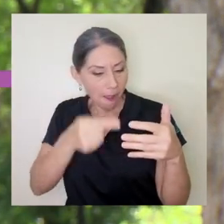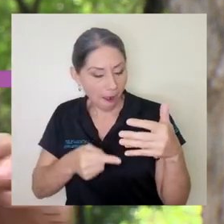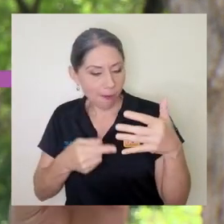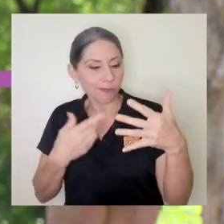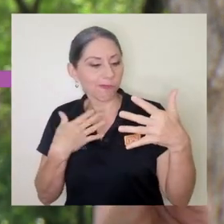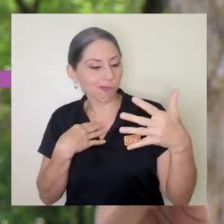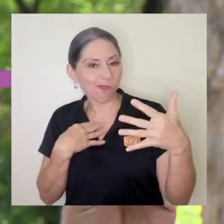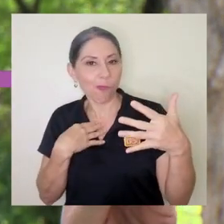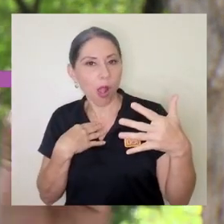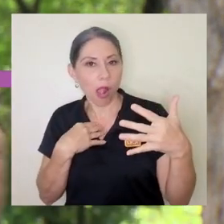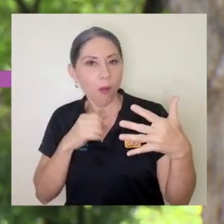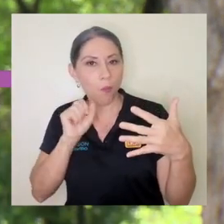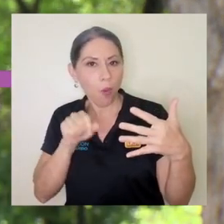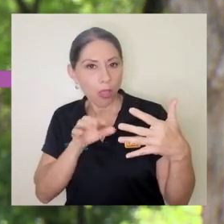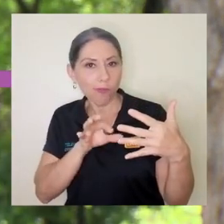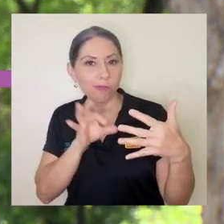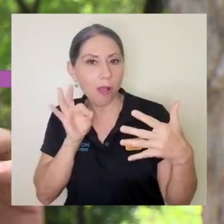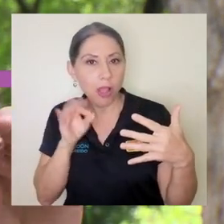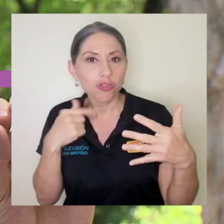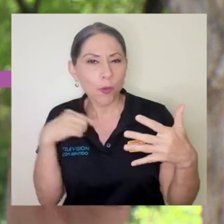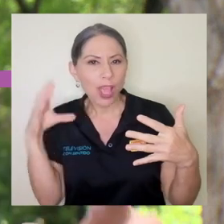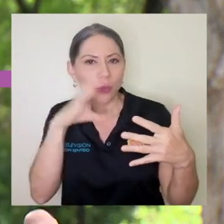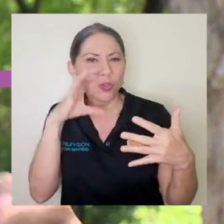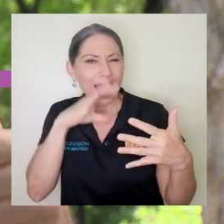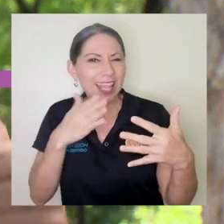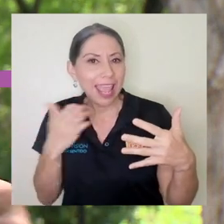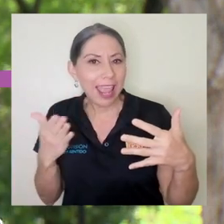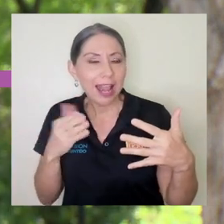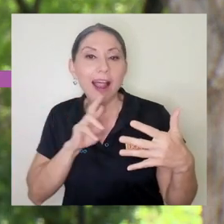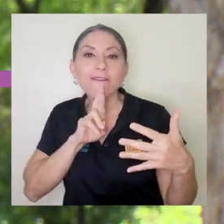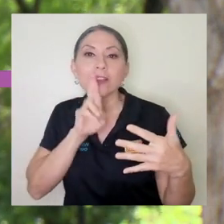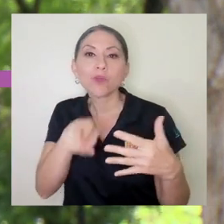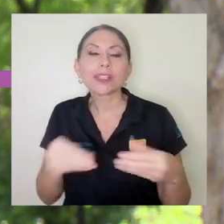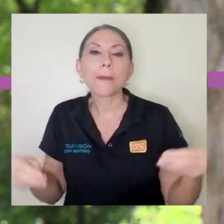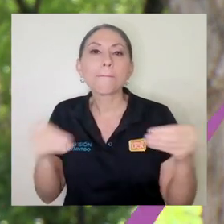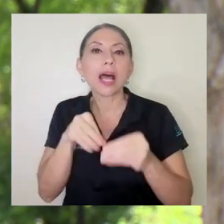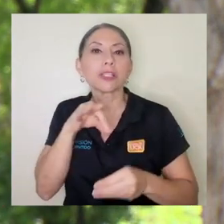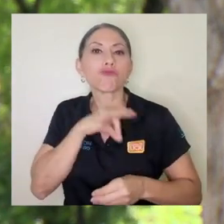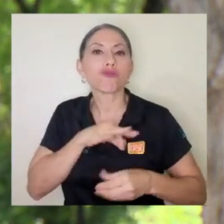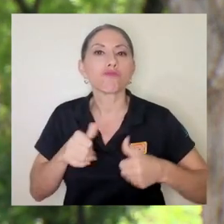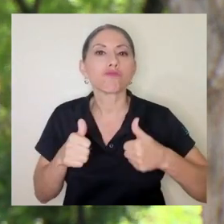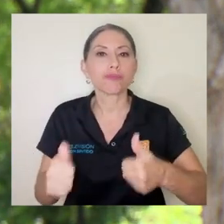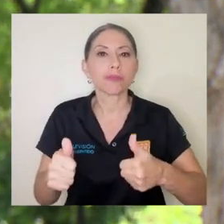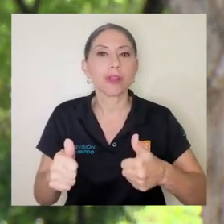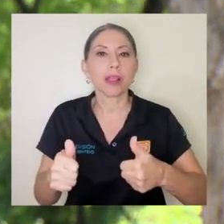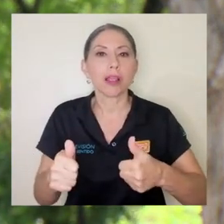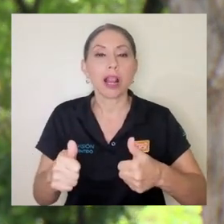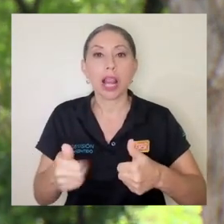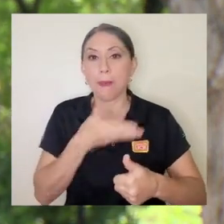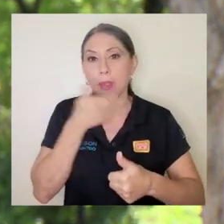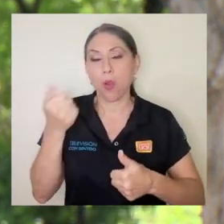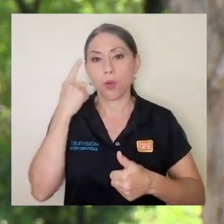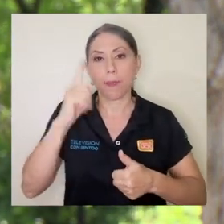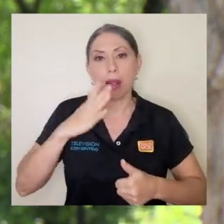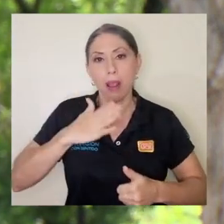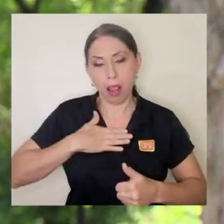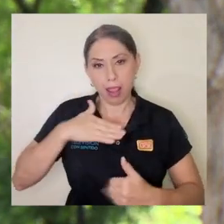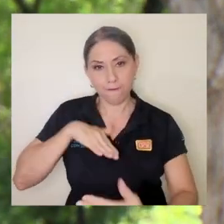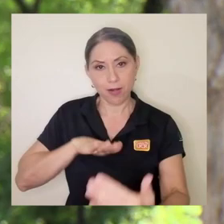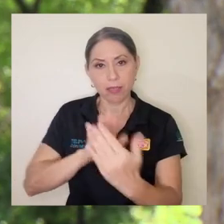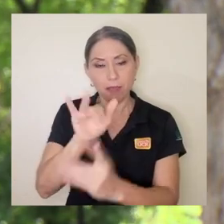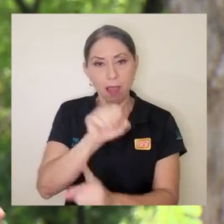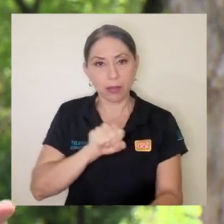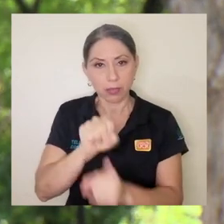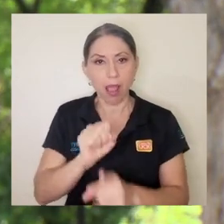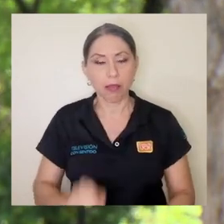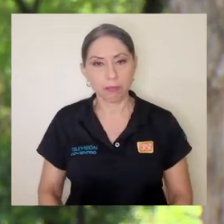respuestas y dentro de ese repertorio de respuestas pues obviamente lo que yo voy a buscar es la respuesta más favorable o la que